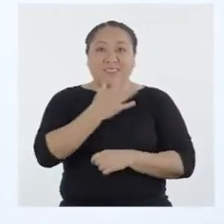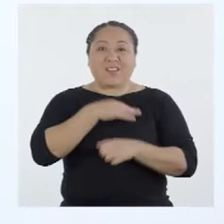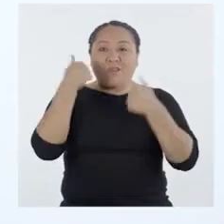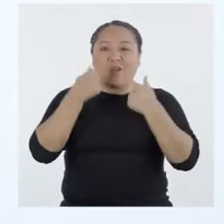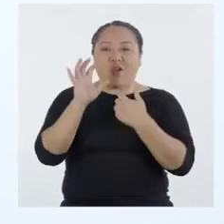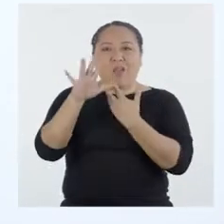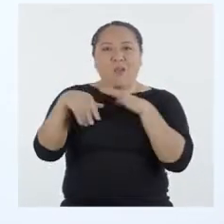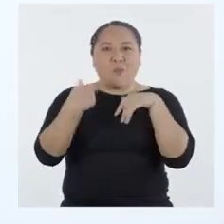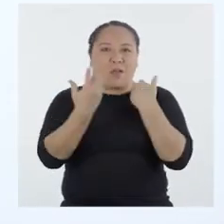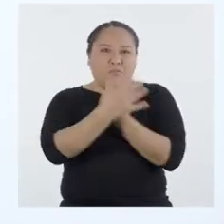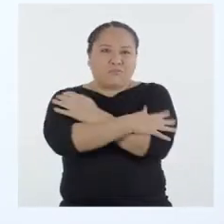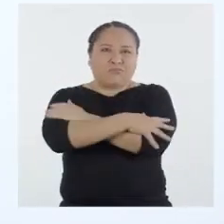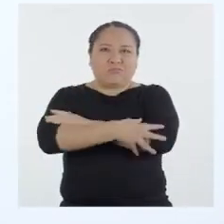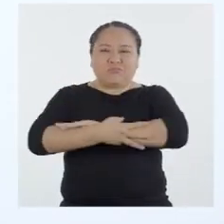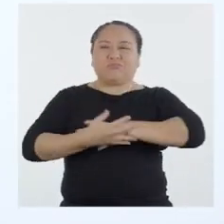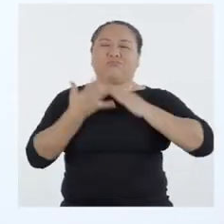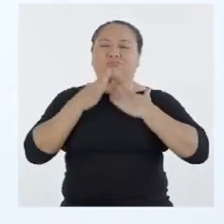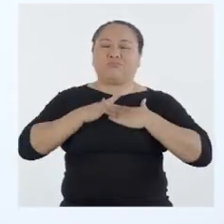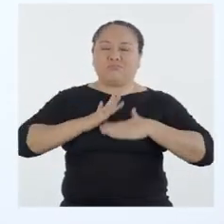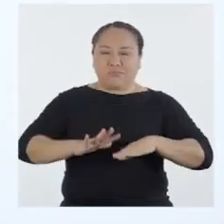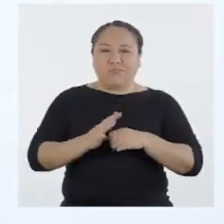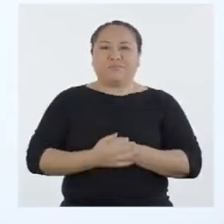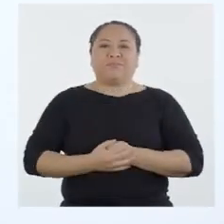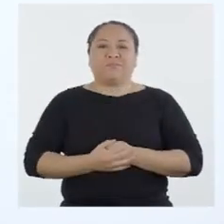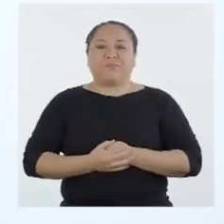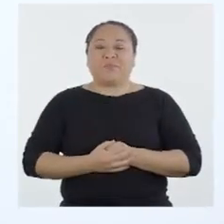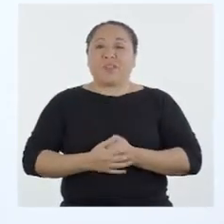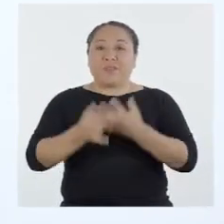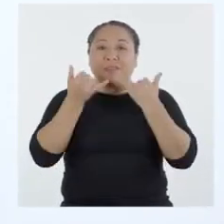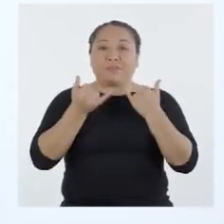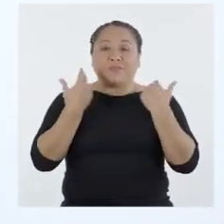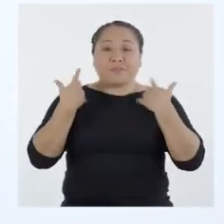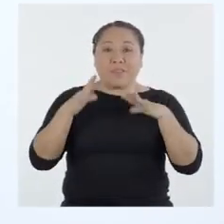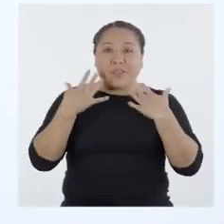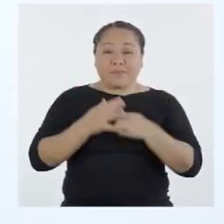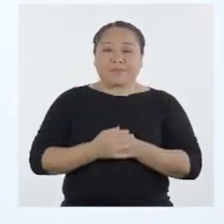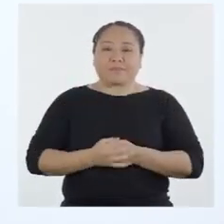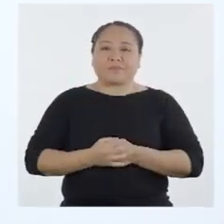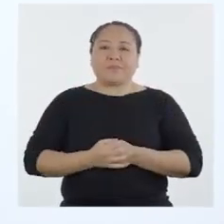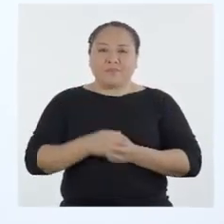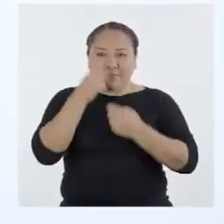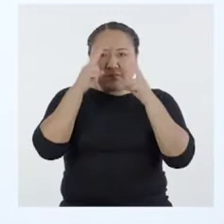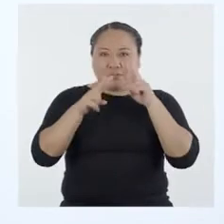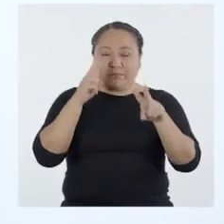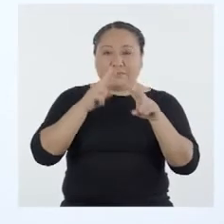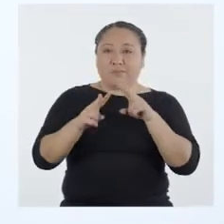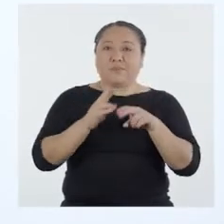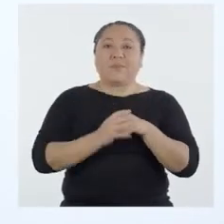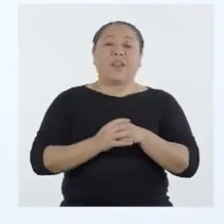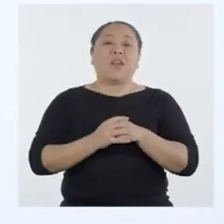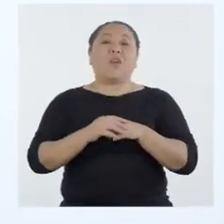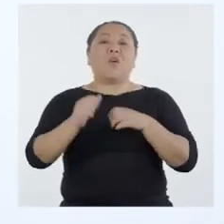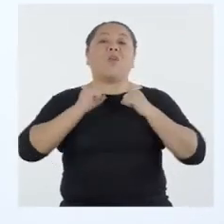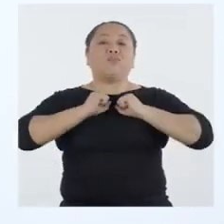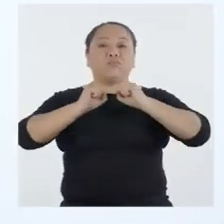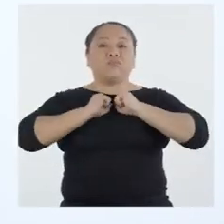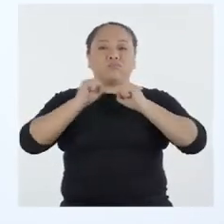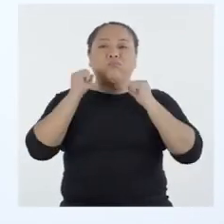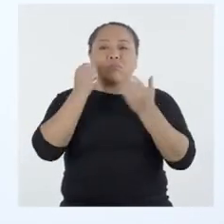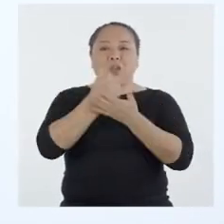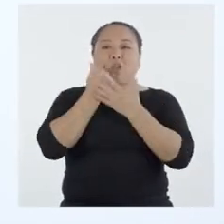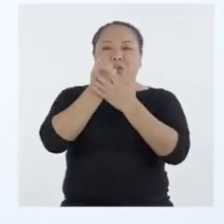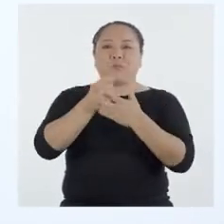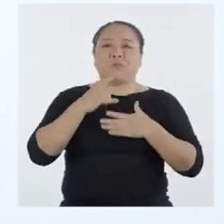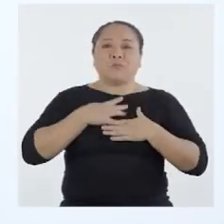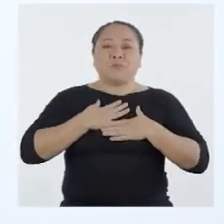sienten cuando las manos y brazos están relajados. Ahora, ya relajados, vamos a realizar un ejercicio que nos ayuda